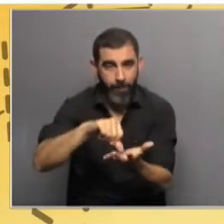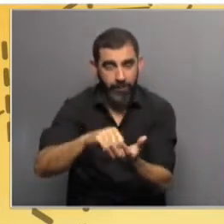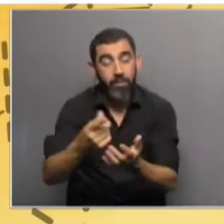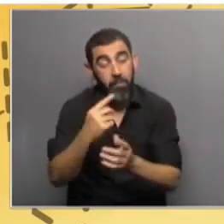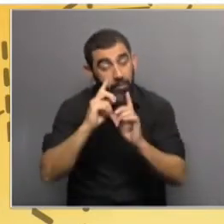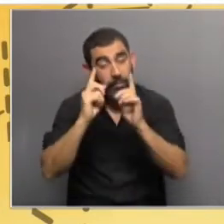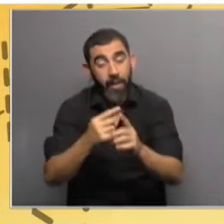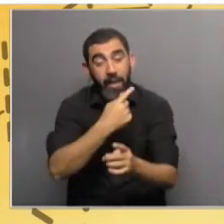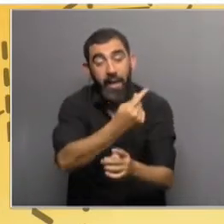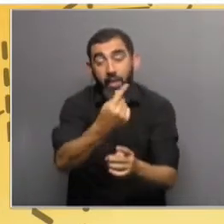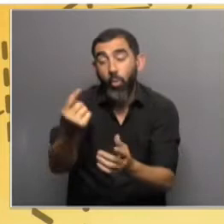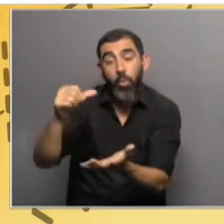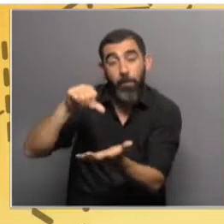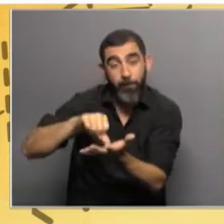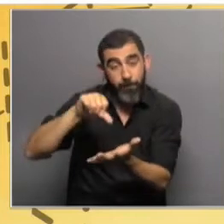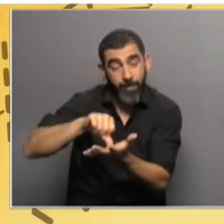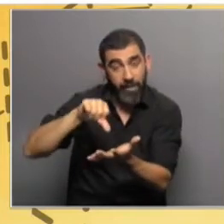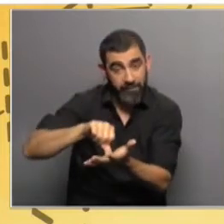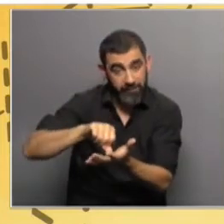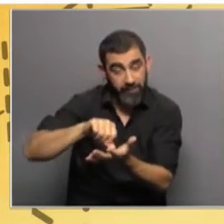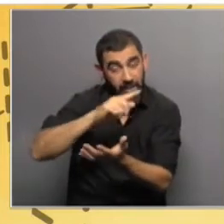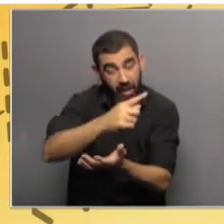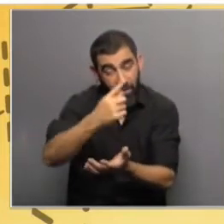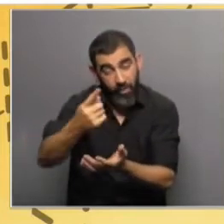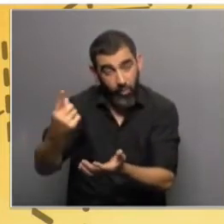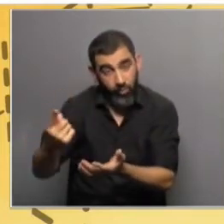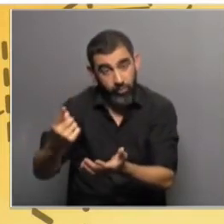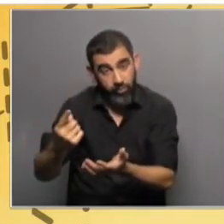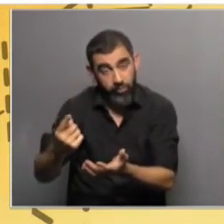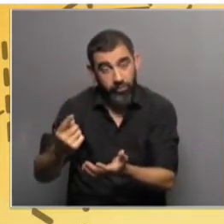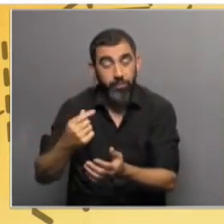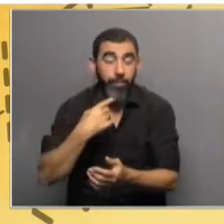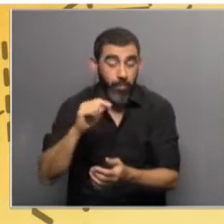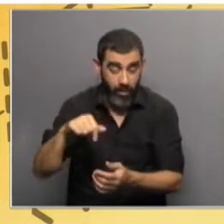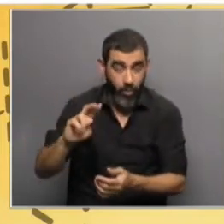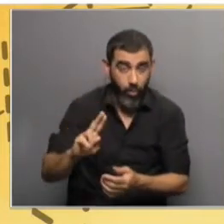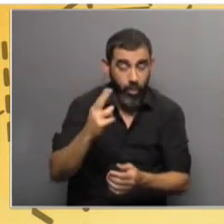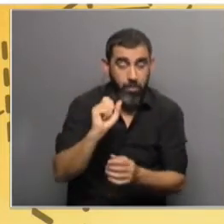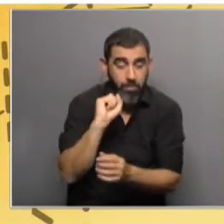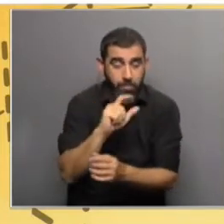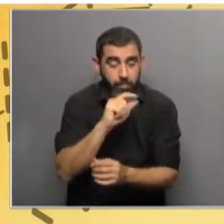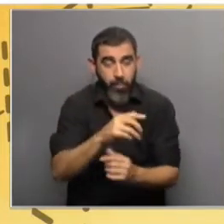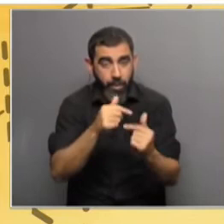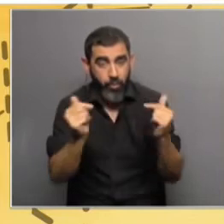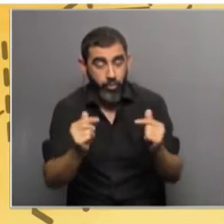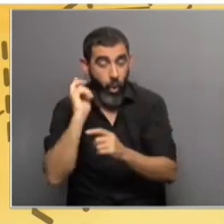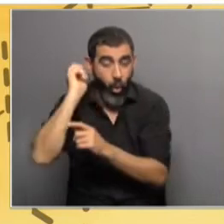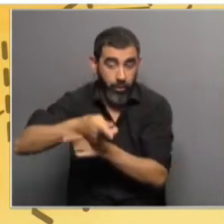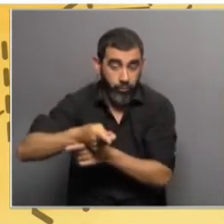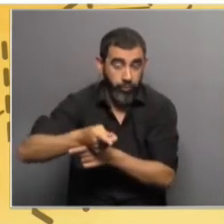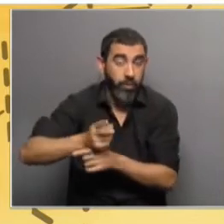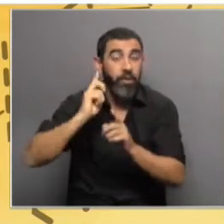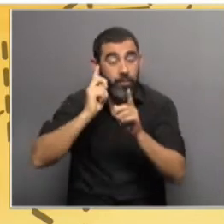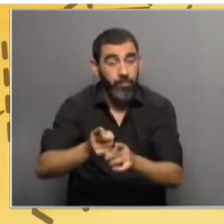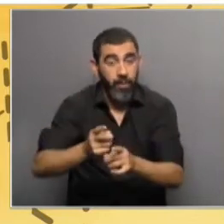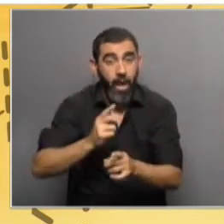vez, cada nación tiene, y vos explicabas muy claramente lo que tiene que ver con Uruguay, sus propias, por un lado, obligaciones, y